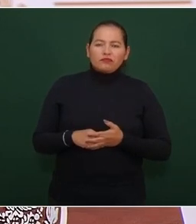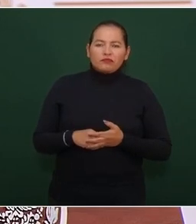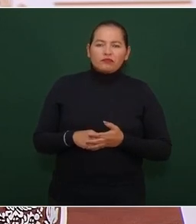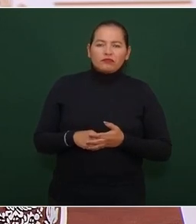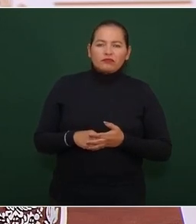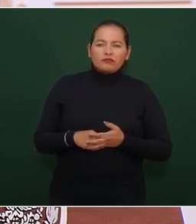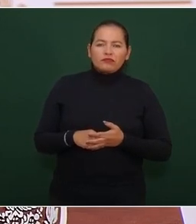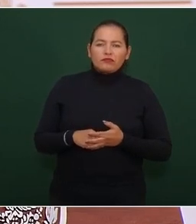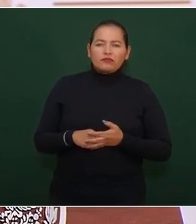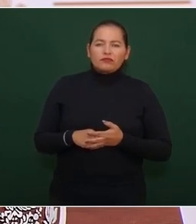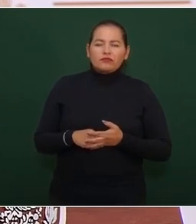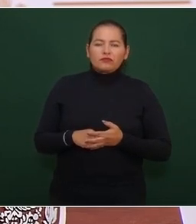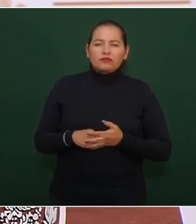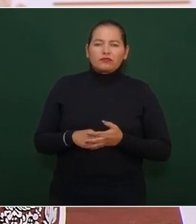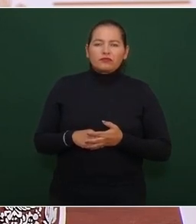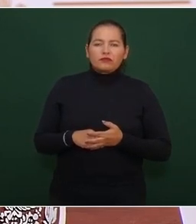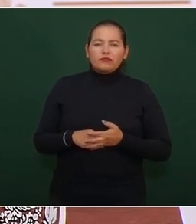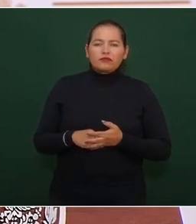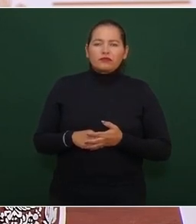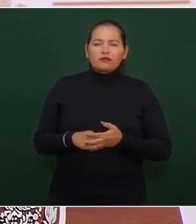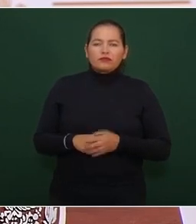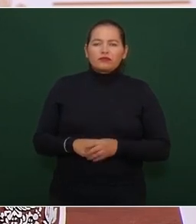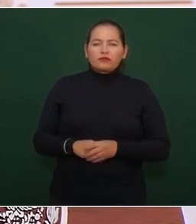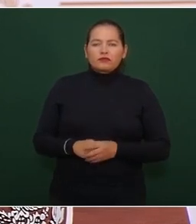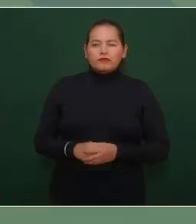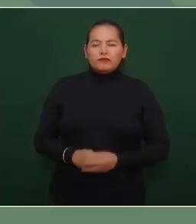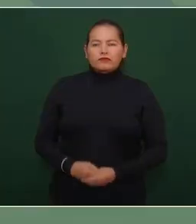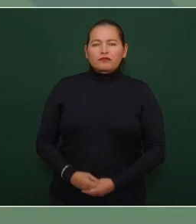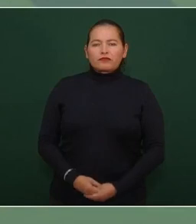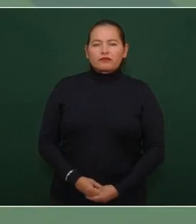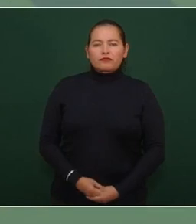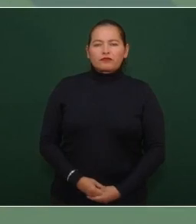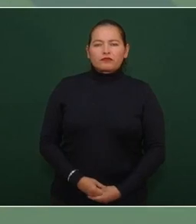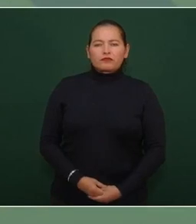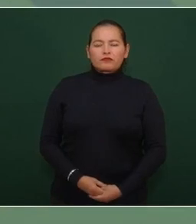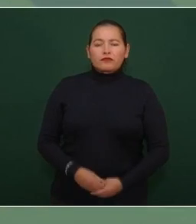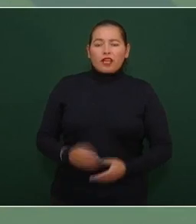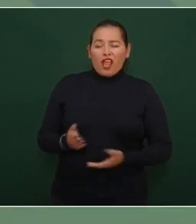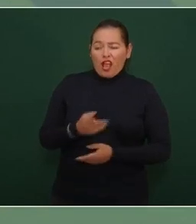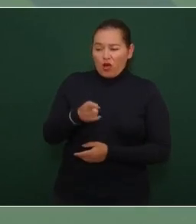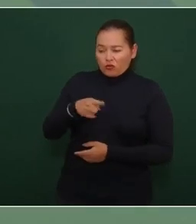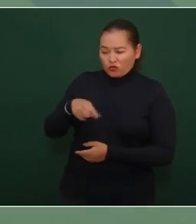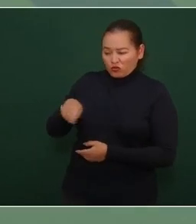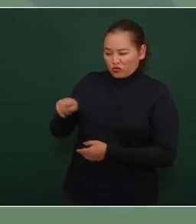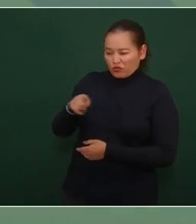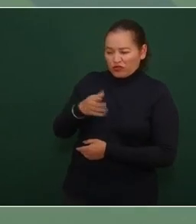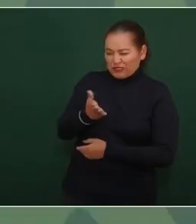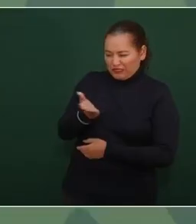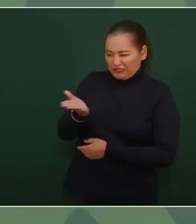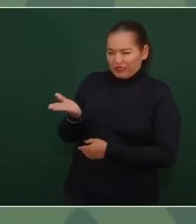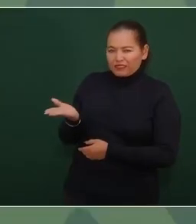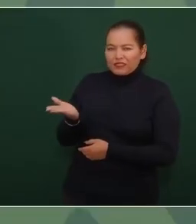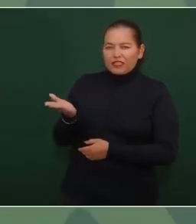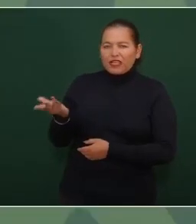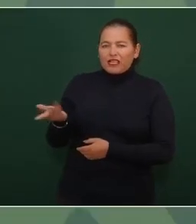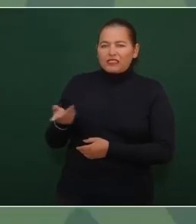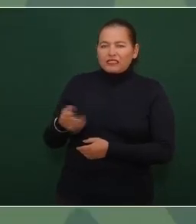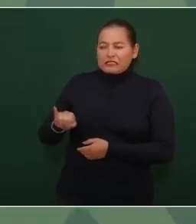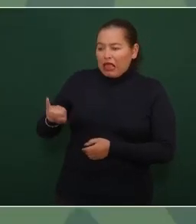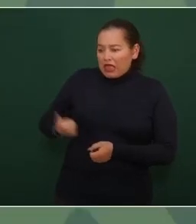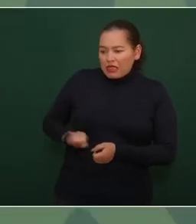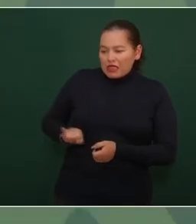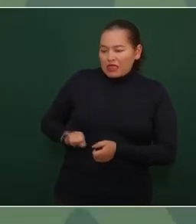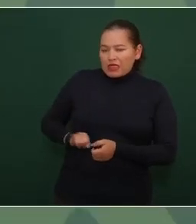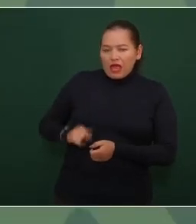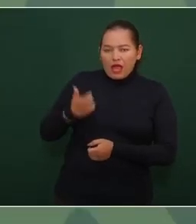a ustedes lo único que les importa es el dinero